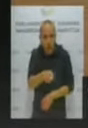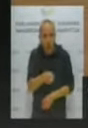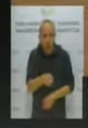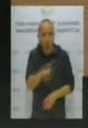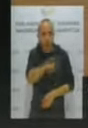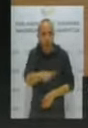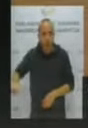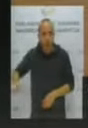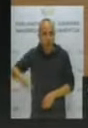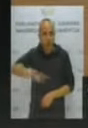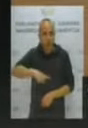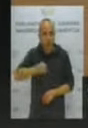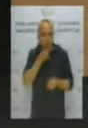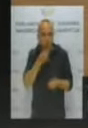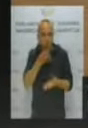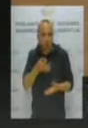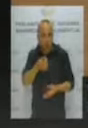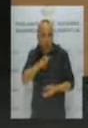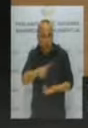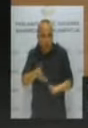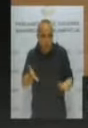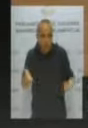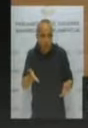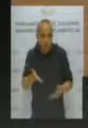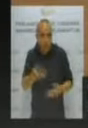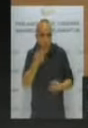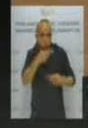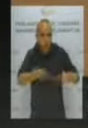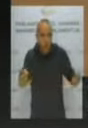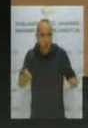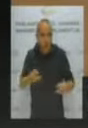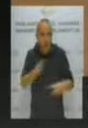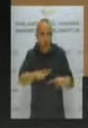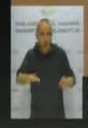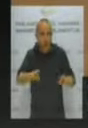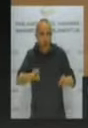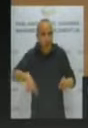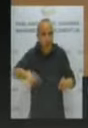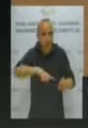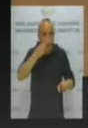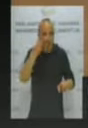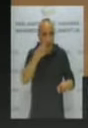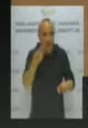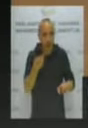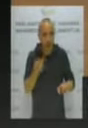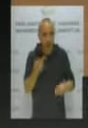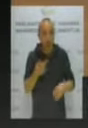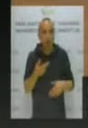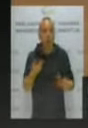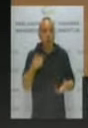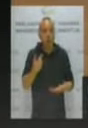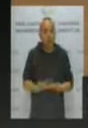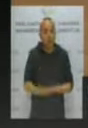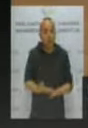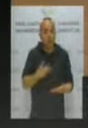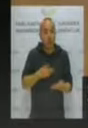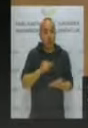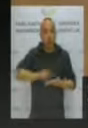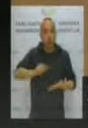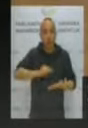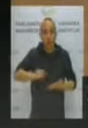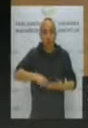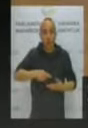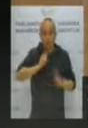hacer información a los ciudadanos públicamente de temas de interés ciudadano. Yo he comprobado también las notas de prensa de esos días,